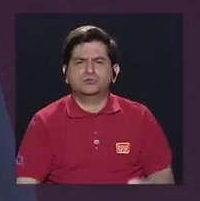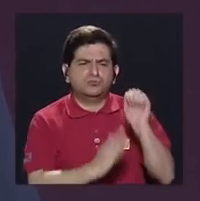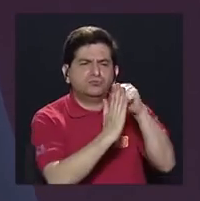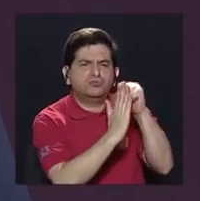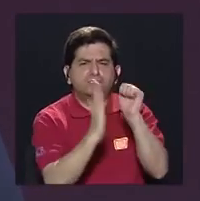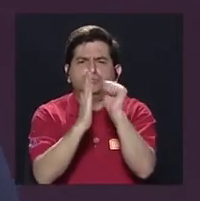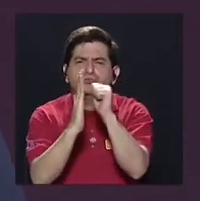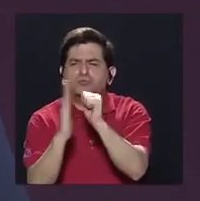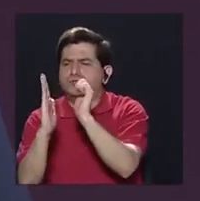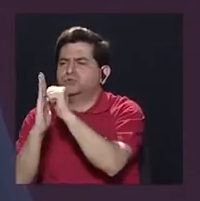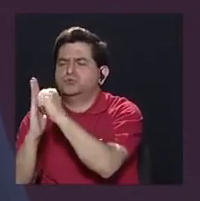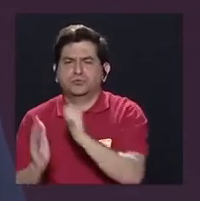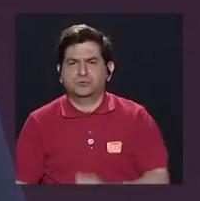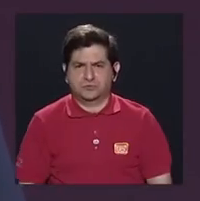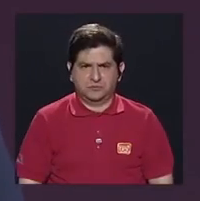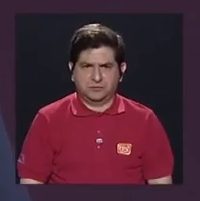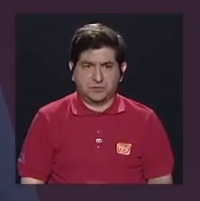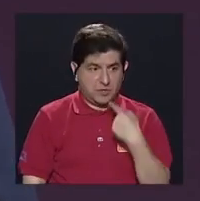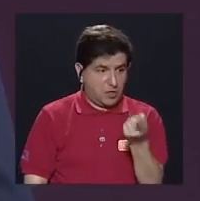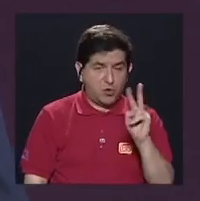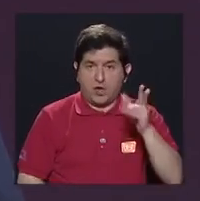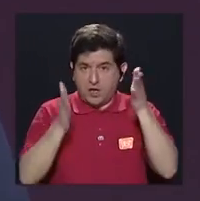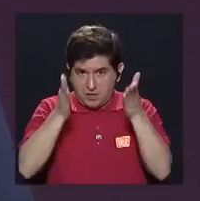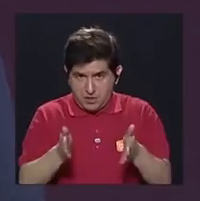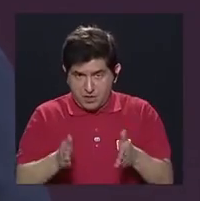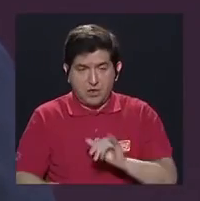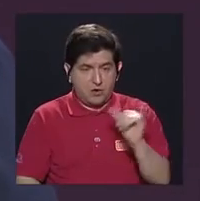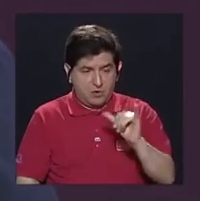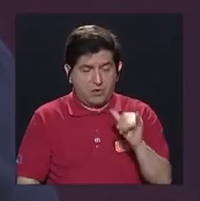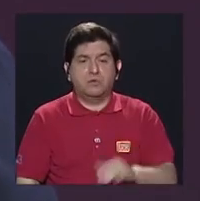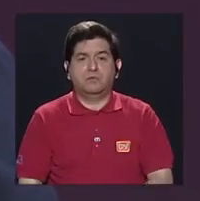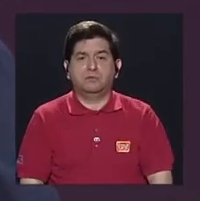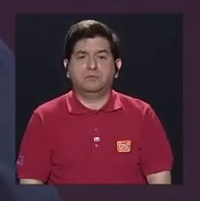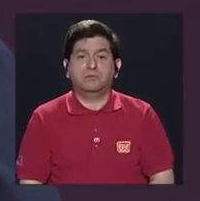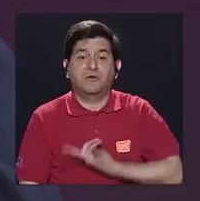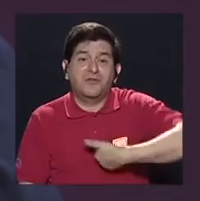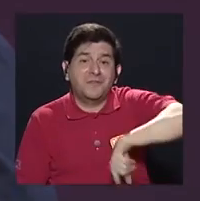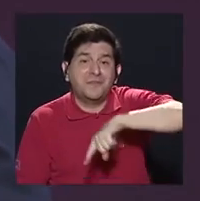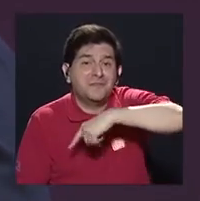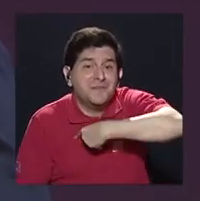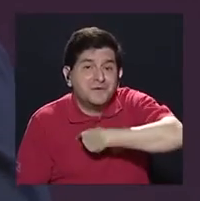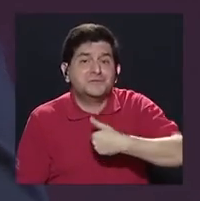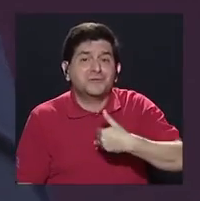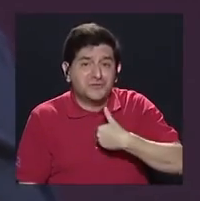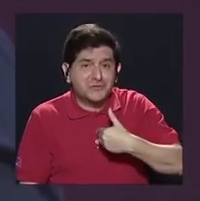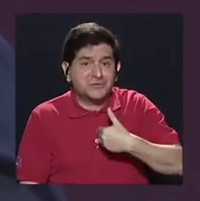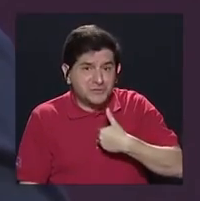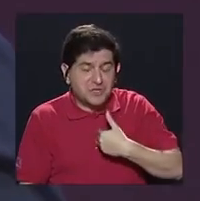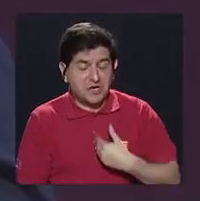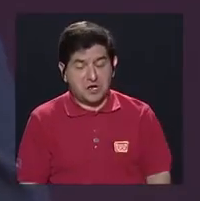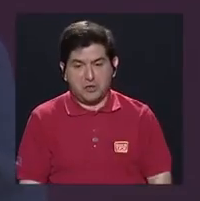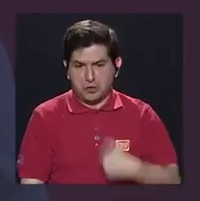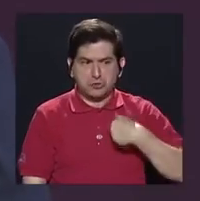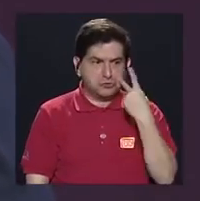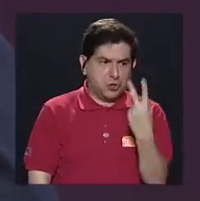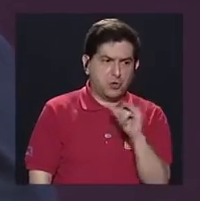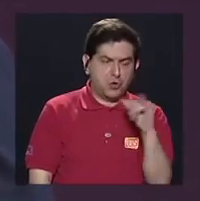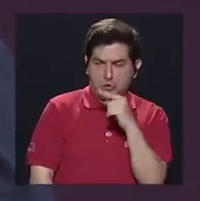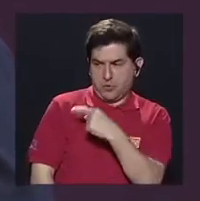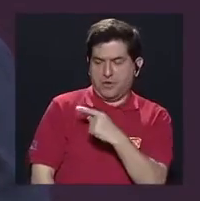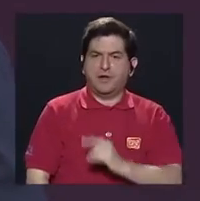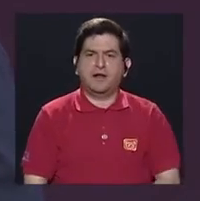lo que decía acá la compañera, y que también se lo rescato, es que nosotros hemos tenido, o al menos yo veo, yo creo que ella también,